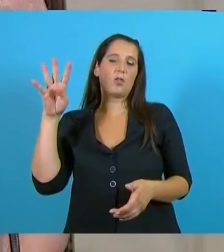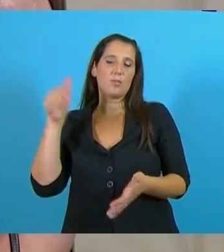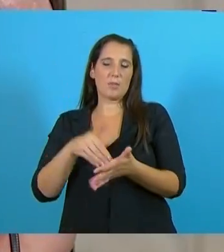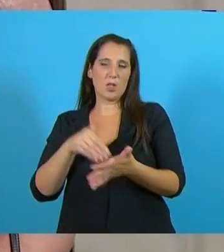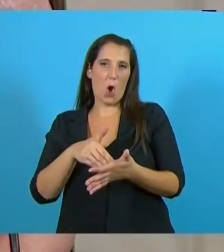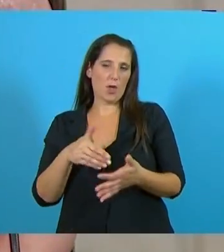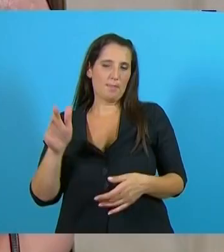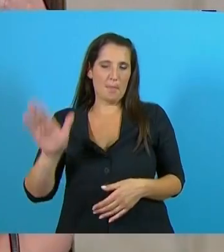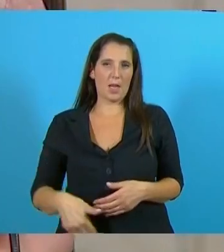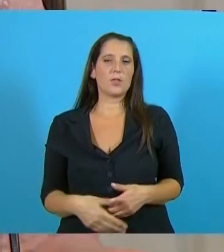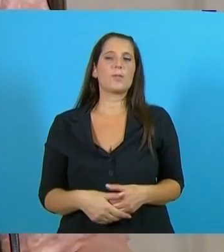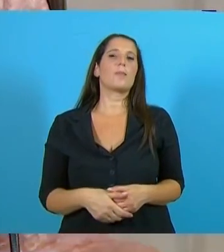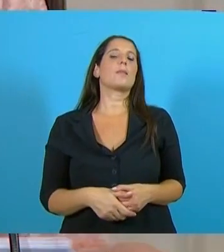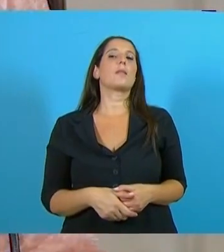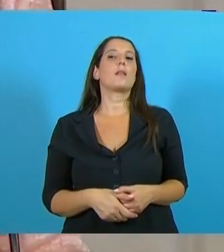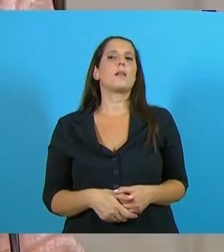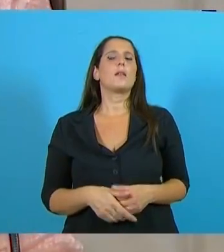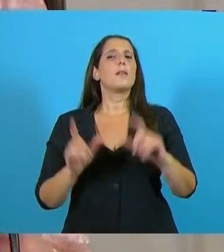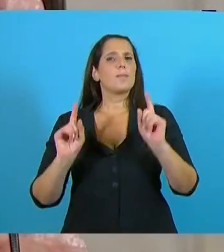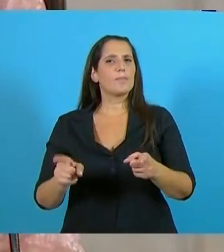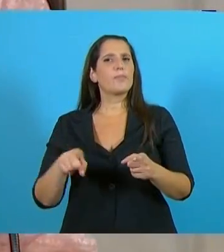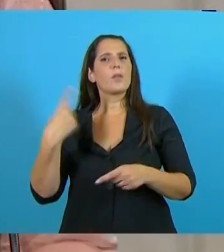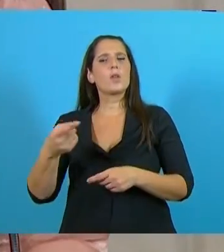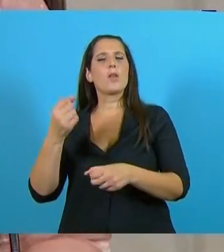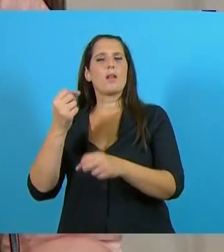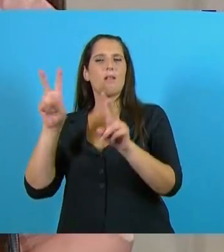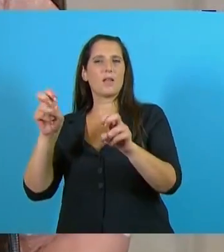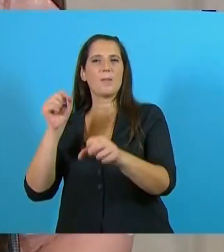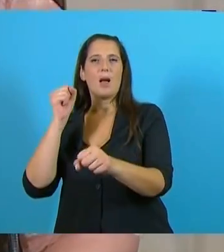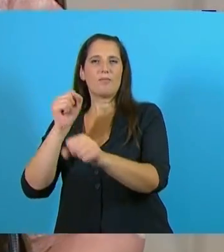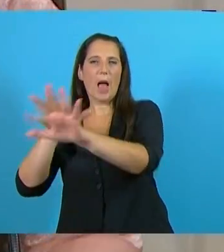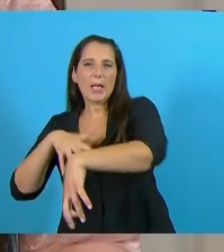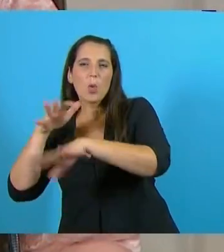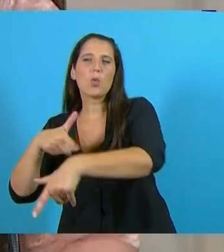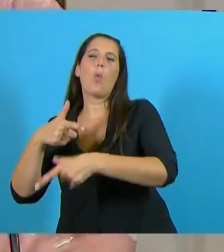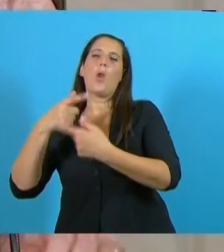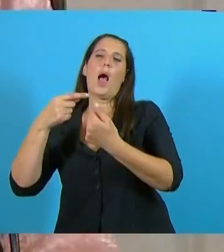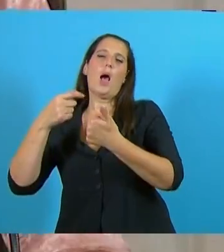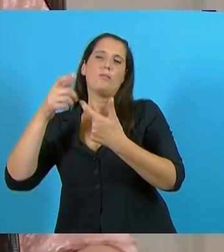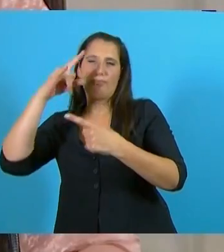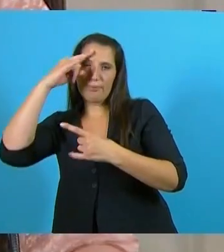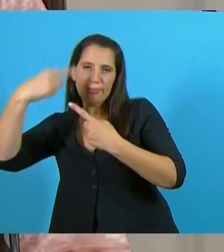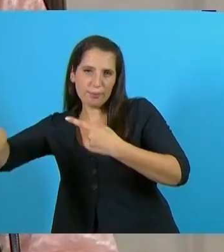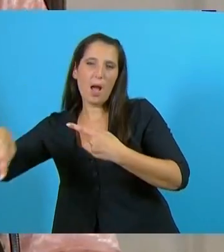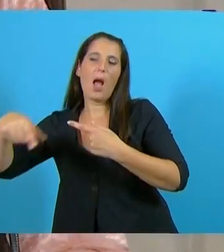Siguiendo también con agricultura, ganadería y pesca, quiero hacerlo lo más rápido posible. Primero... Primero...